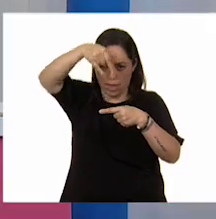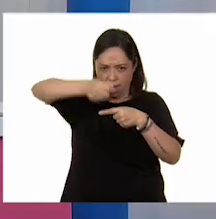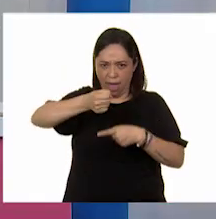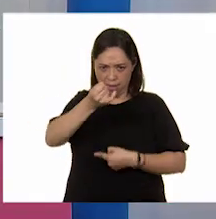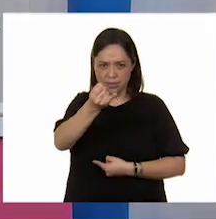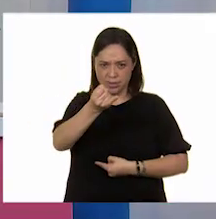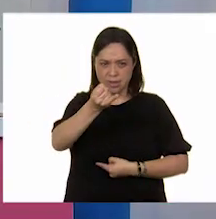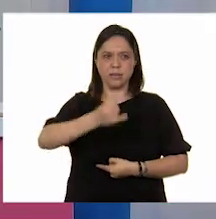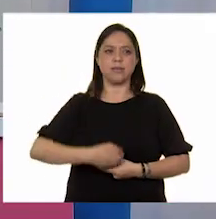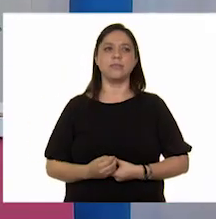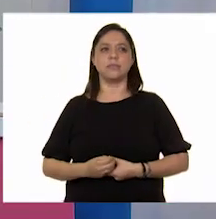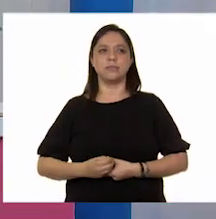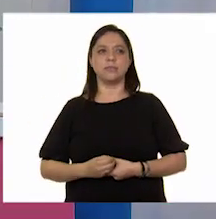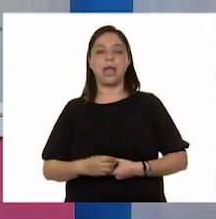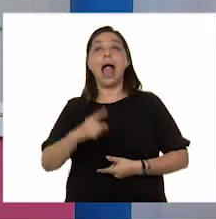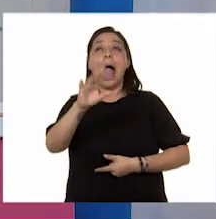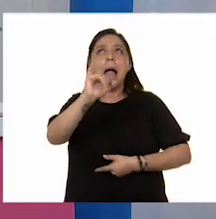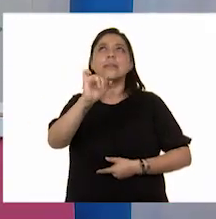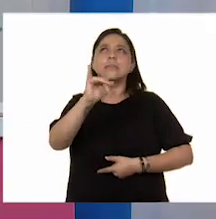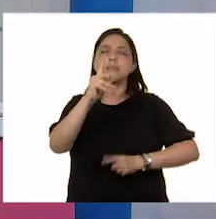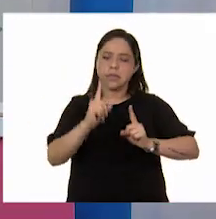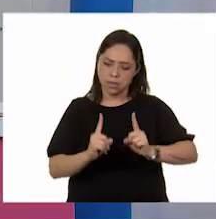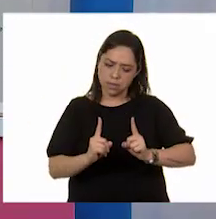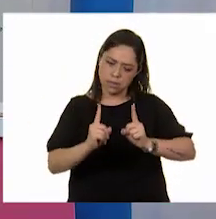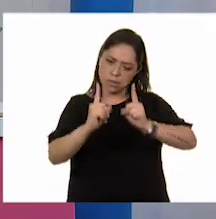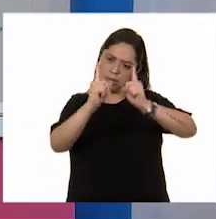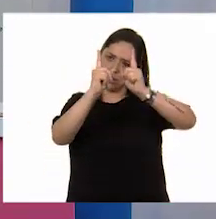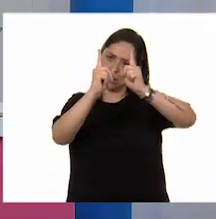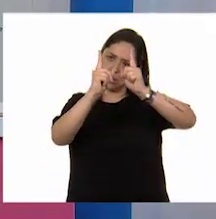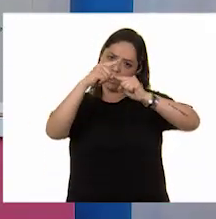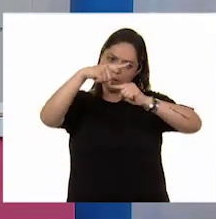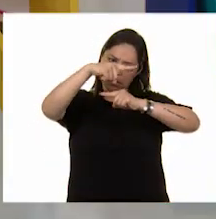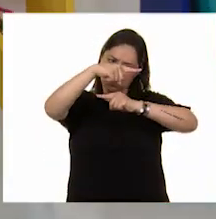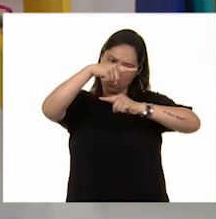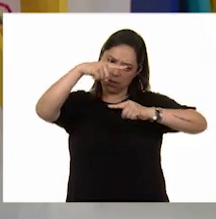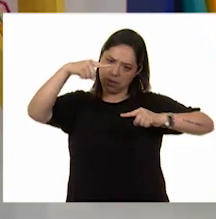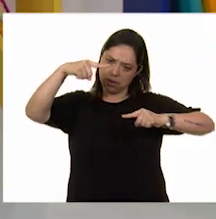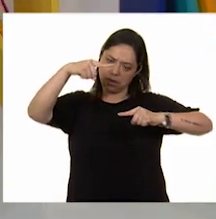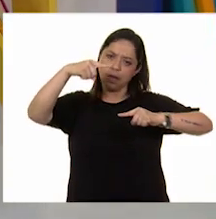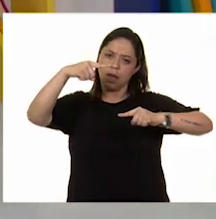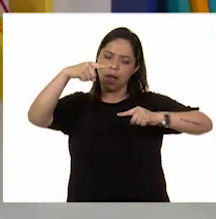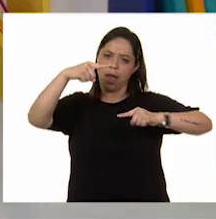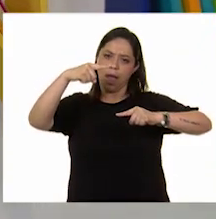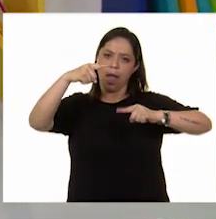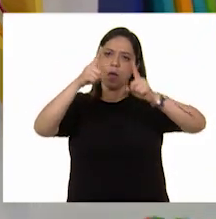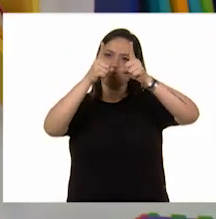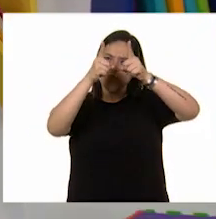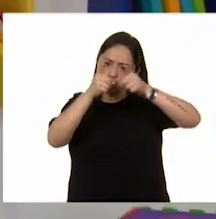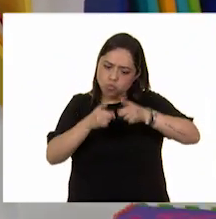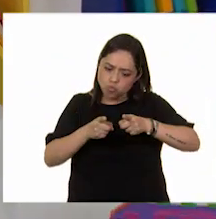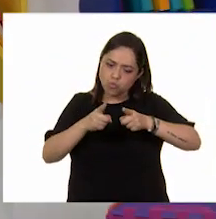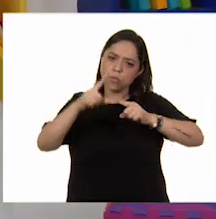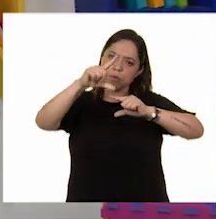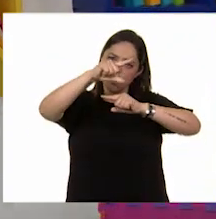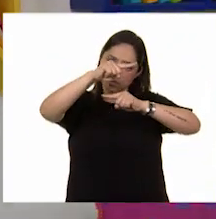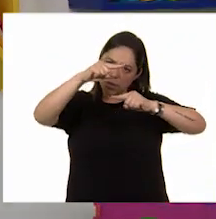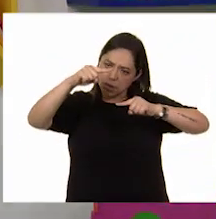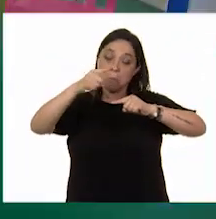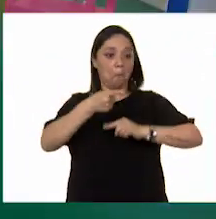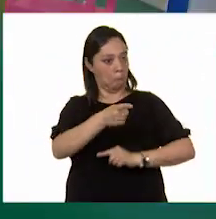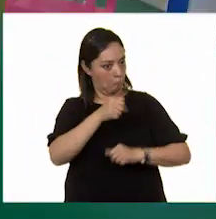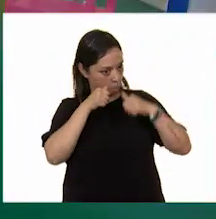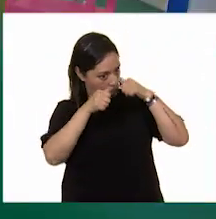es el que tiene dos lados más chicos que otro, ¿verdad? Así es. Exactamente, Panchito. Dos lados chicos y dos. Clases de